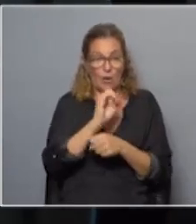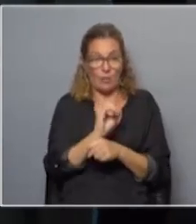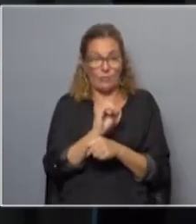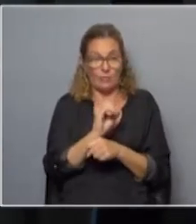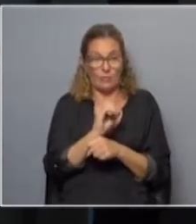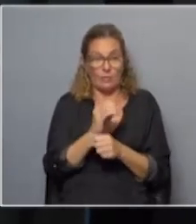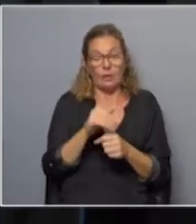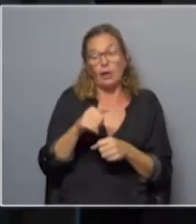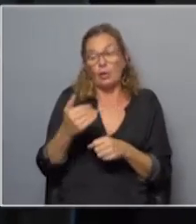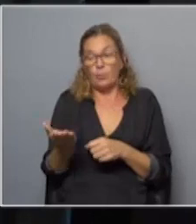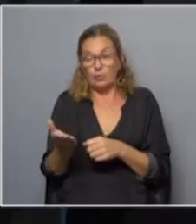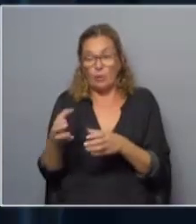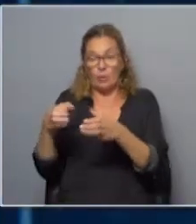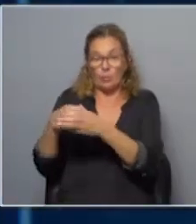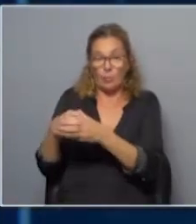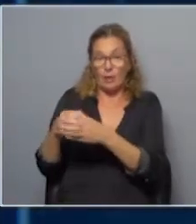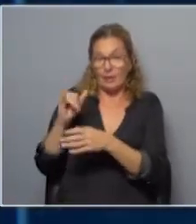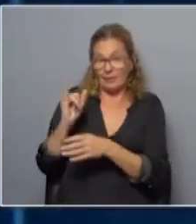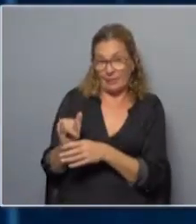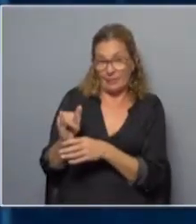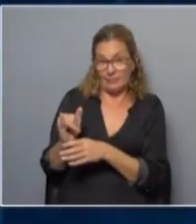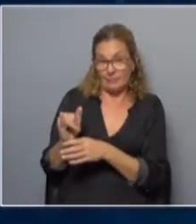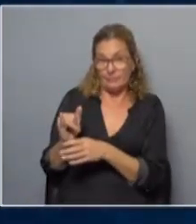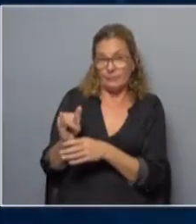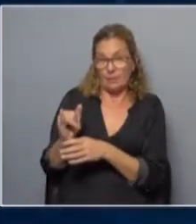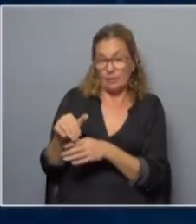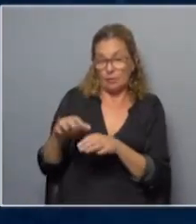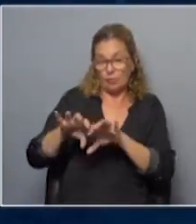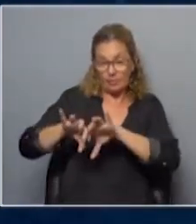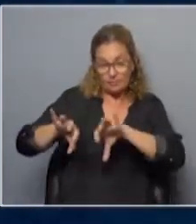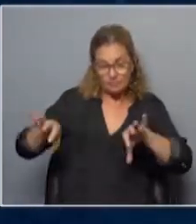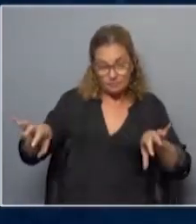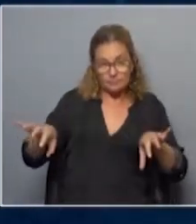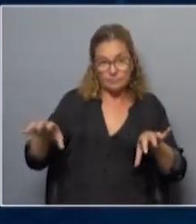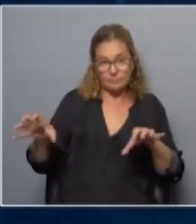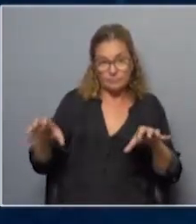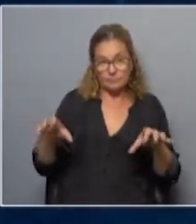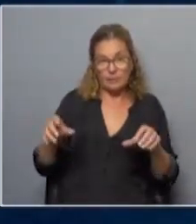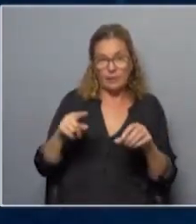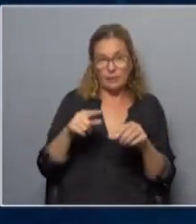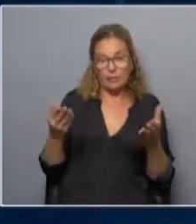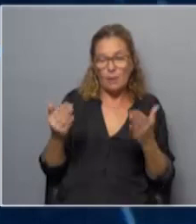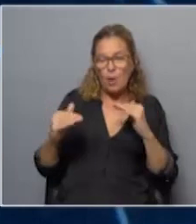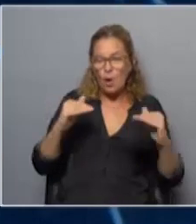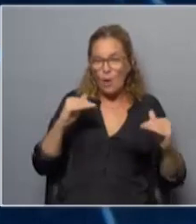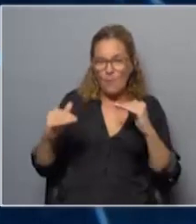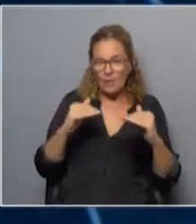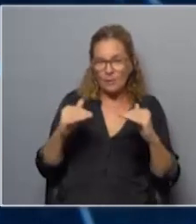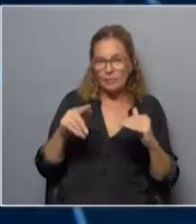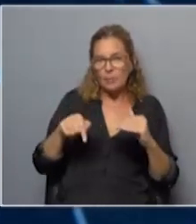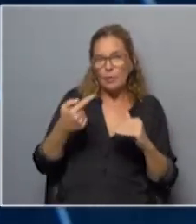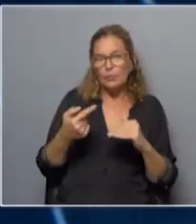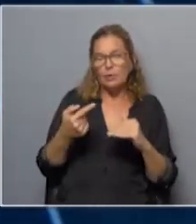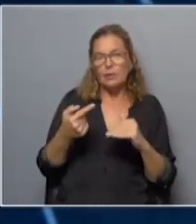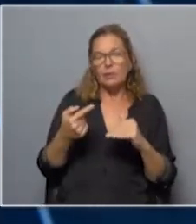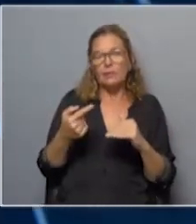del no por un lado y todos los actores a favor del sí o la mayoría a favor del sí por el otro entonces eso es un poco lo que estábamos comparando ahí y luego hay otra categoría